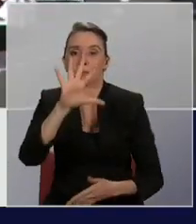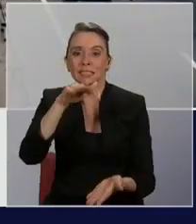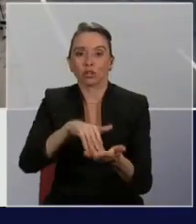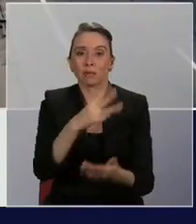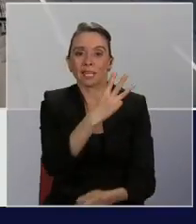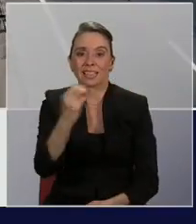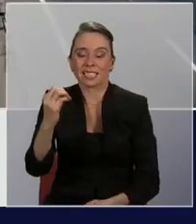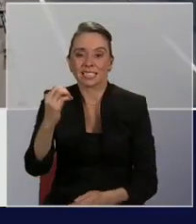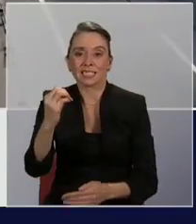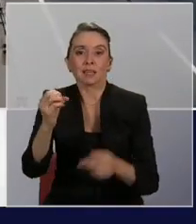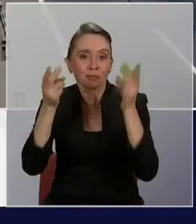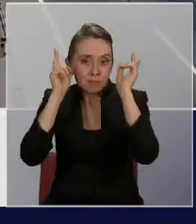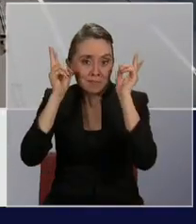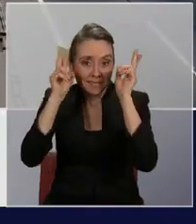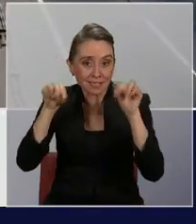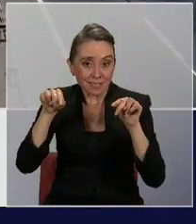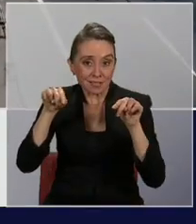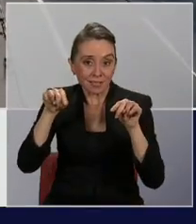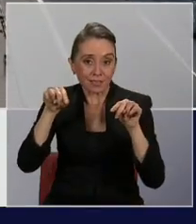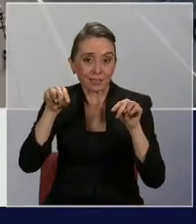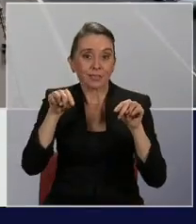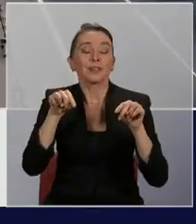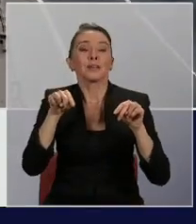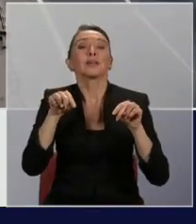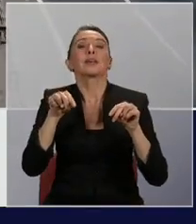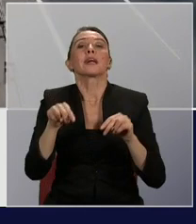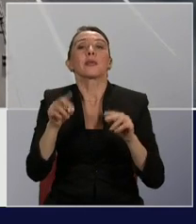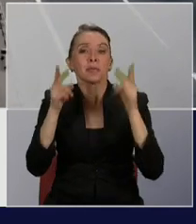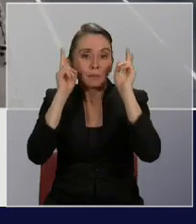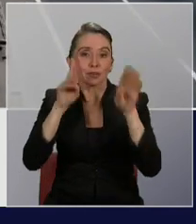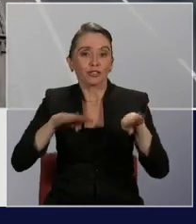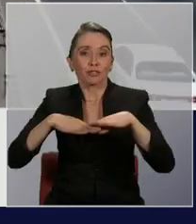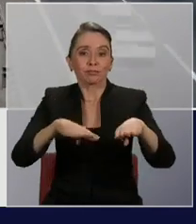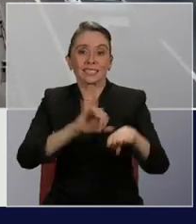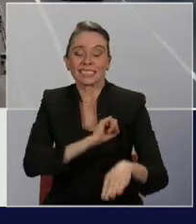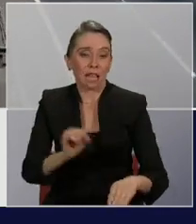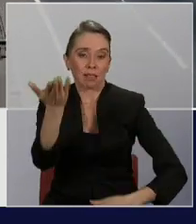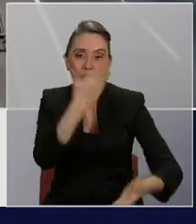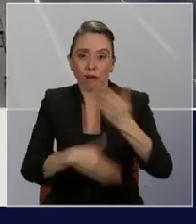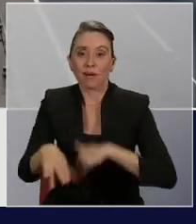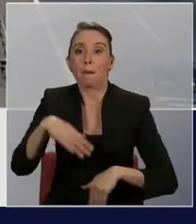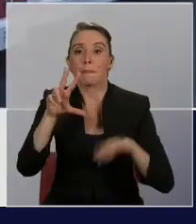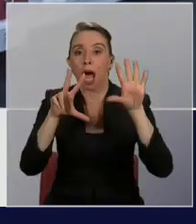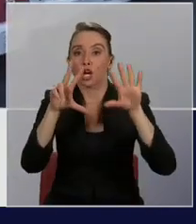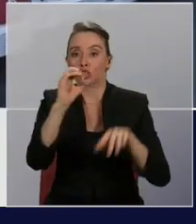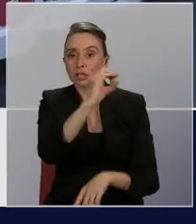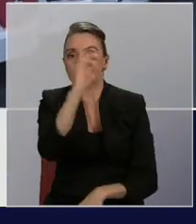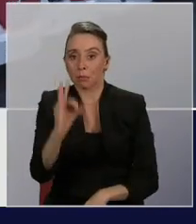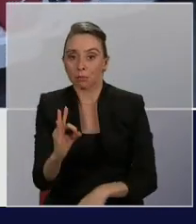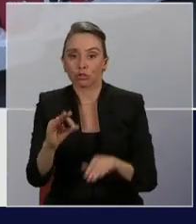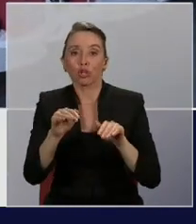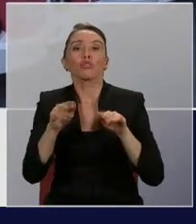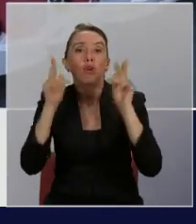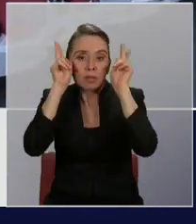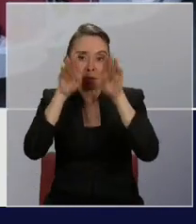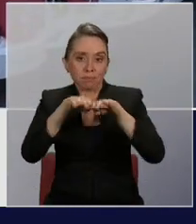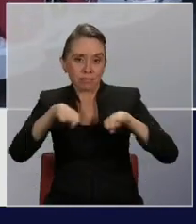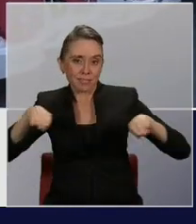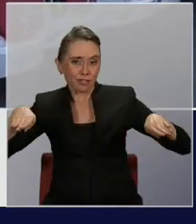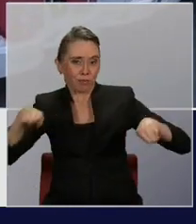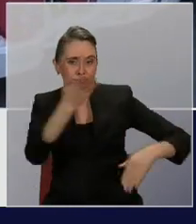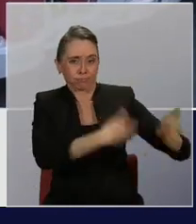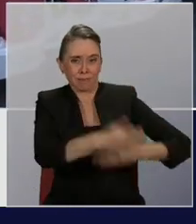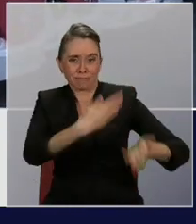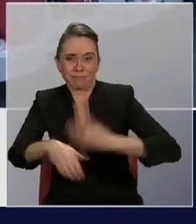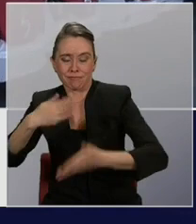buses del sistema de transporte de Santiago, lo que representa más del 80% de la flota actual. Todos